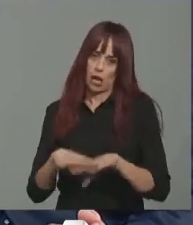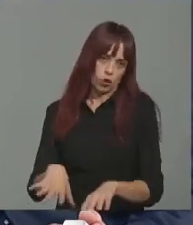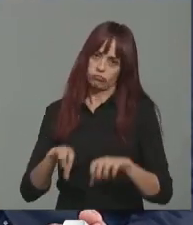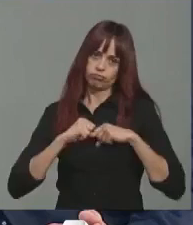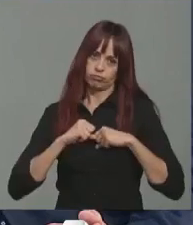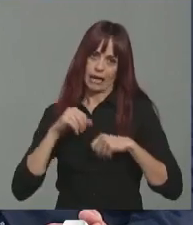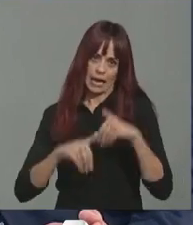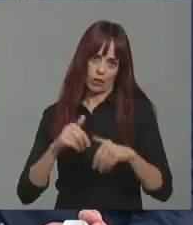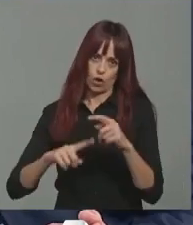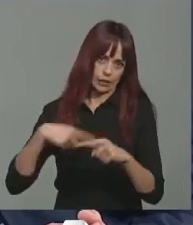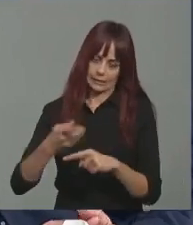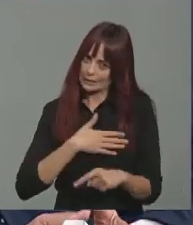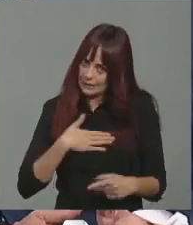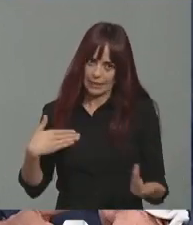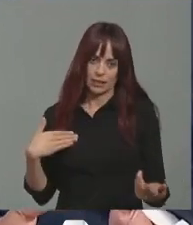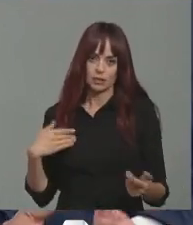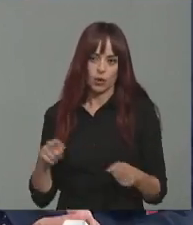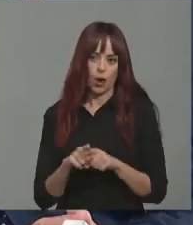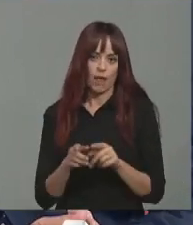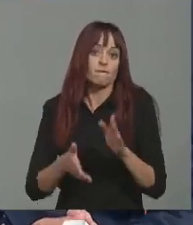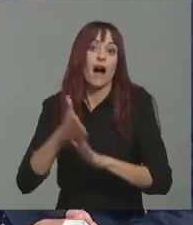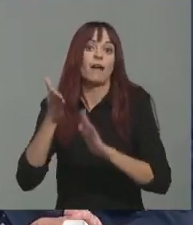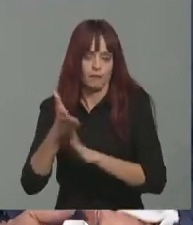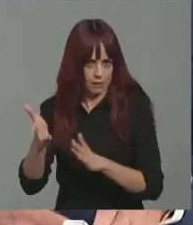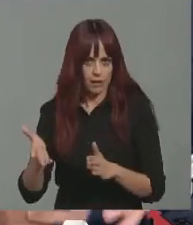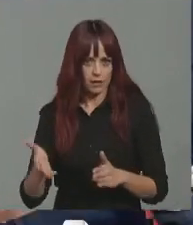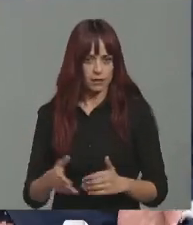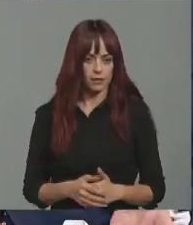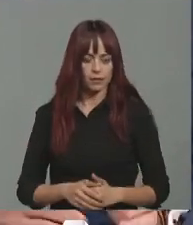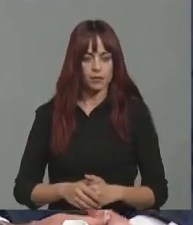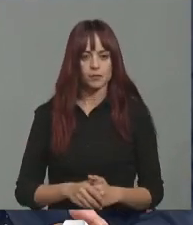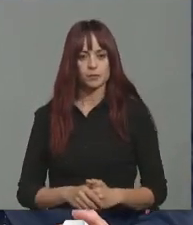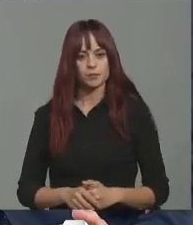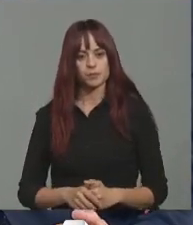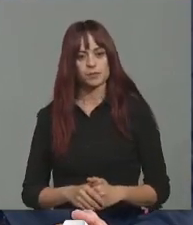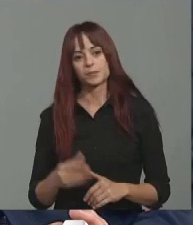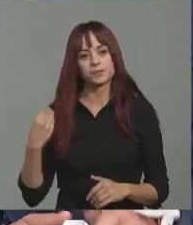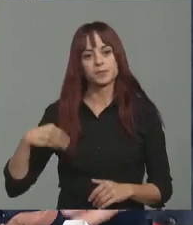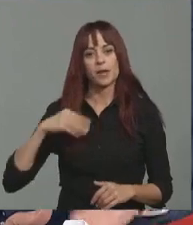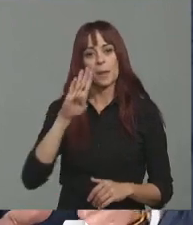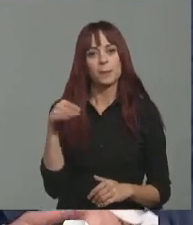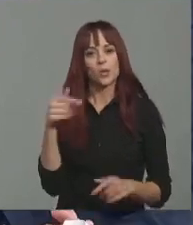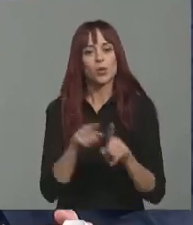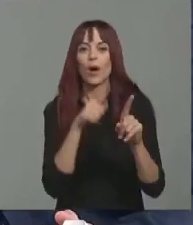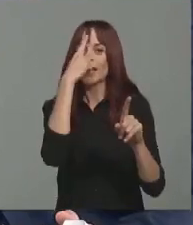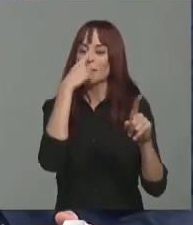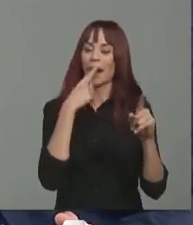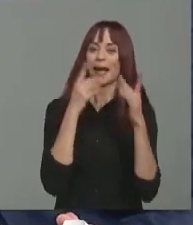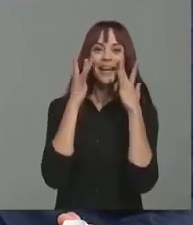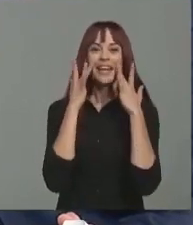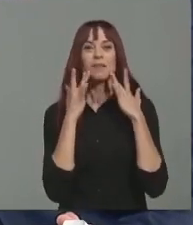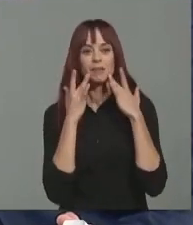próximas elecciones. Esto ha sido un paso previo. Se ha blanqueado la imagen de Bildu para que sea una opción